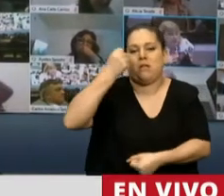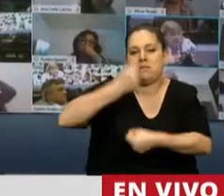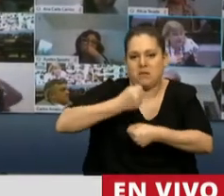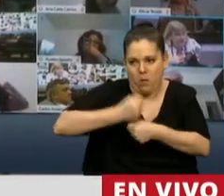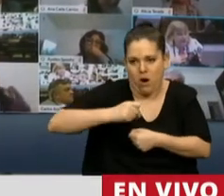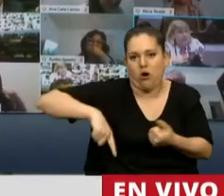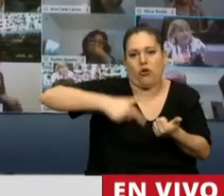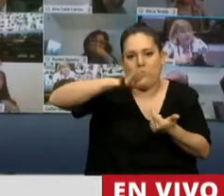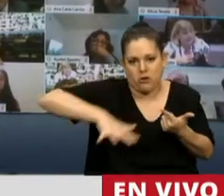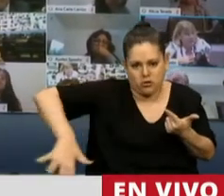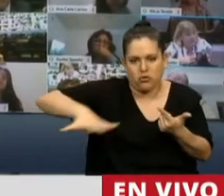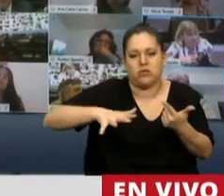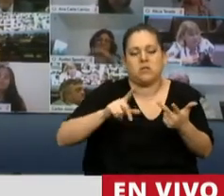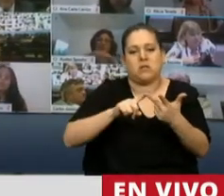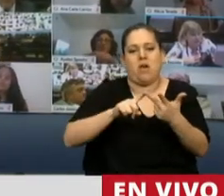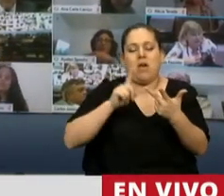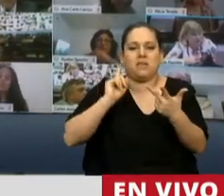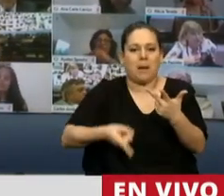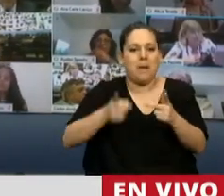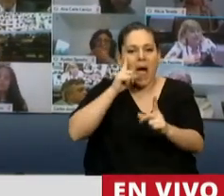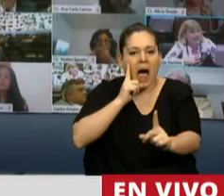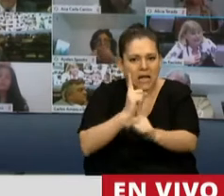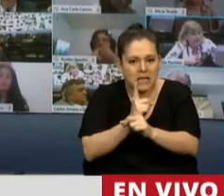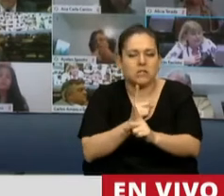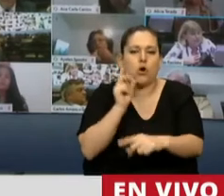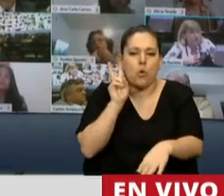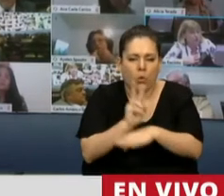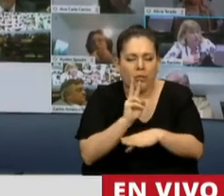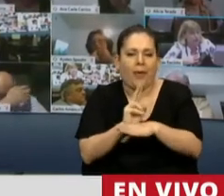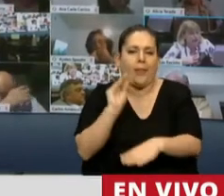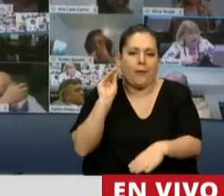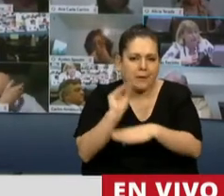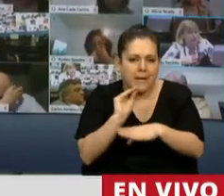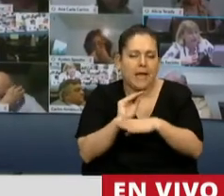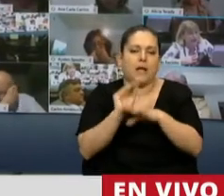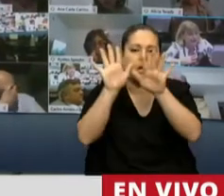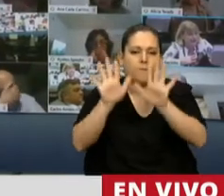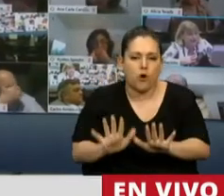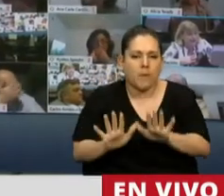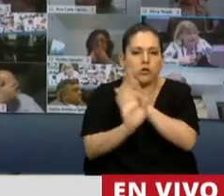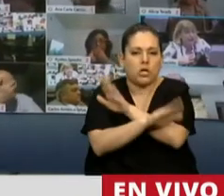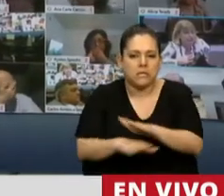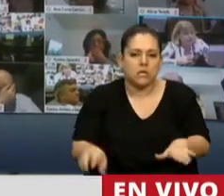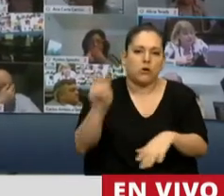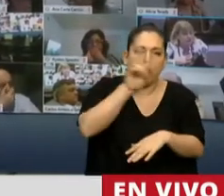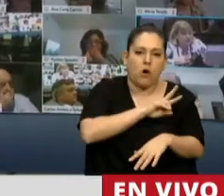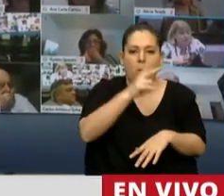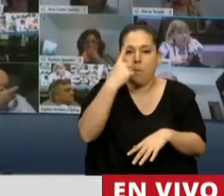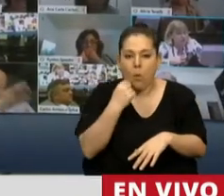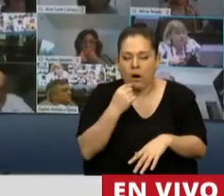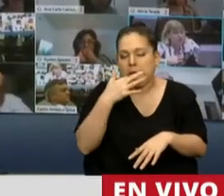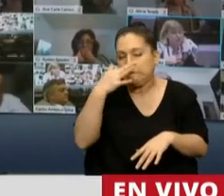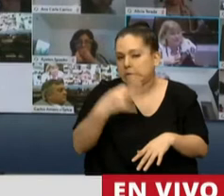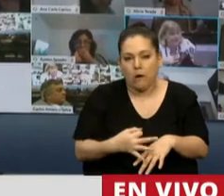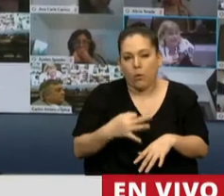comunitario y la atención, cuidado, crianza, formación de nuestros chicos y chicas, van